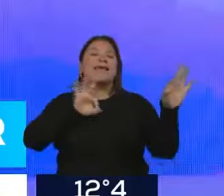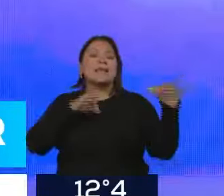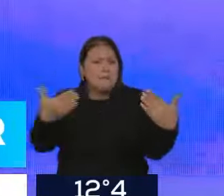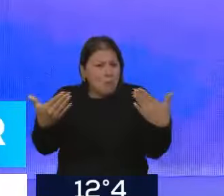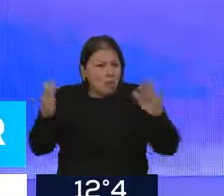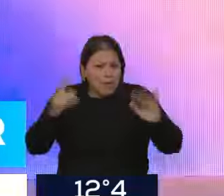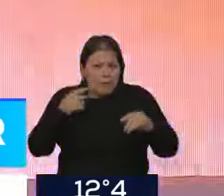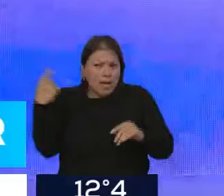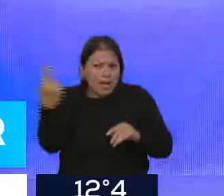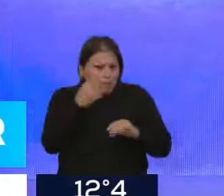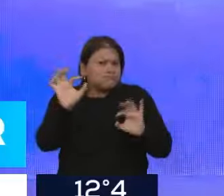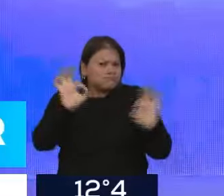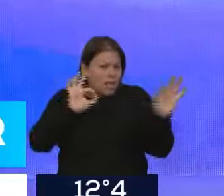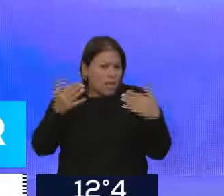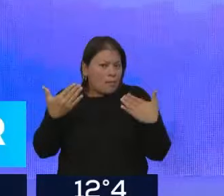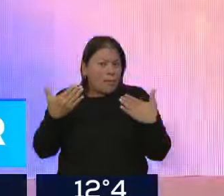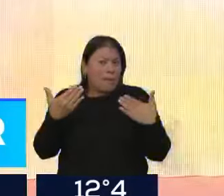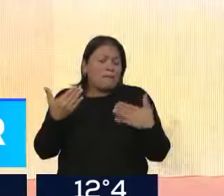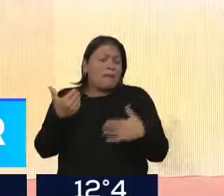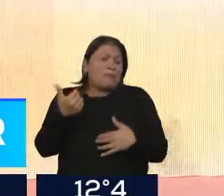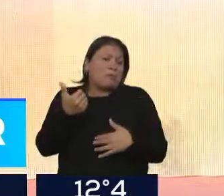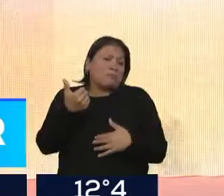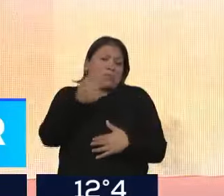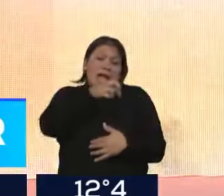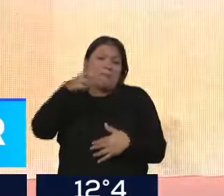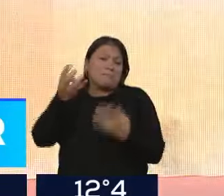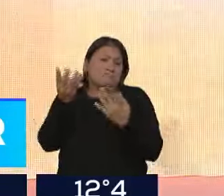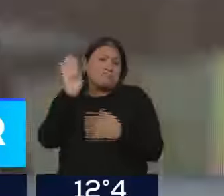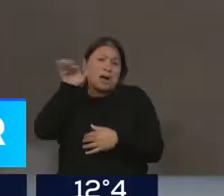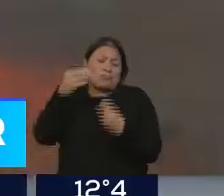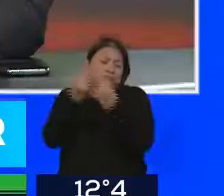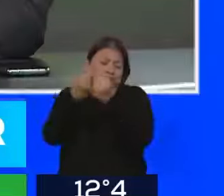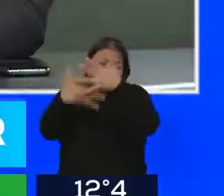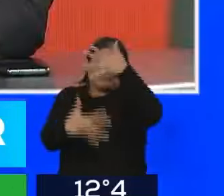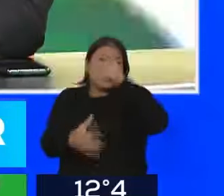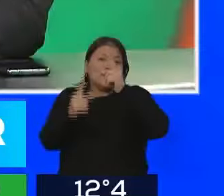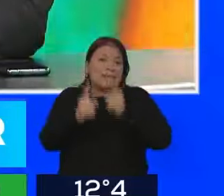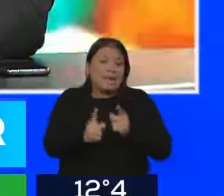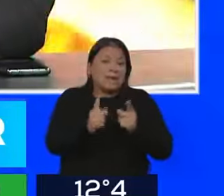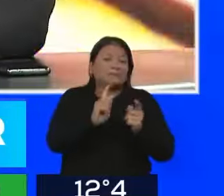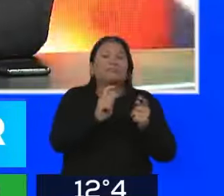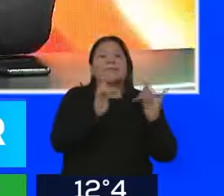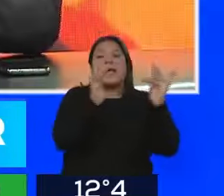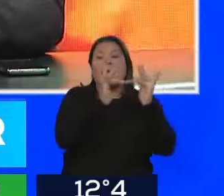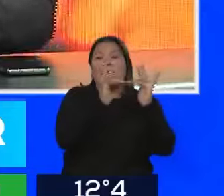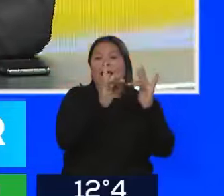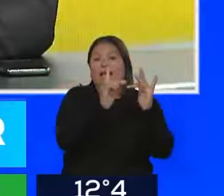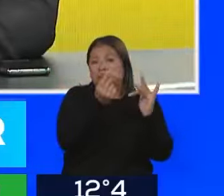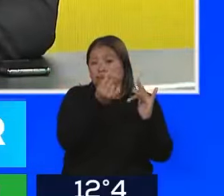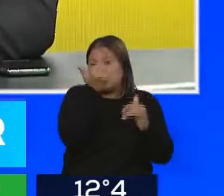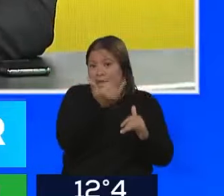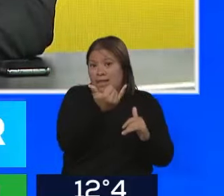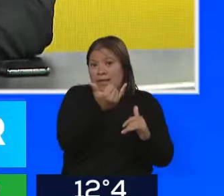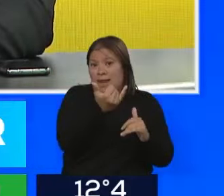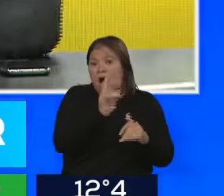con más de una aplicación bancaria. Podemos tener múltiples cuentas bancarias y, de hecho, podemos tener billeteras electrónicas, también autorizadas de manera legal